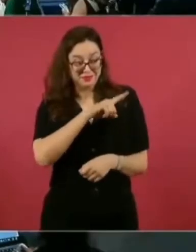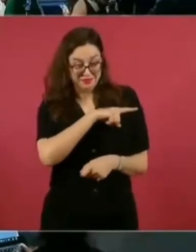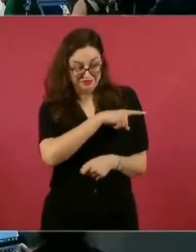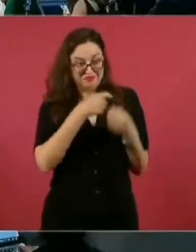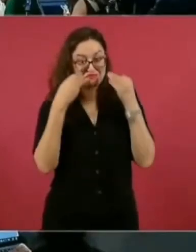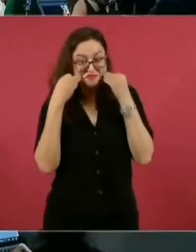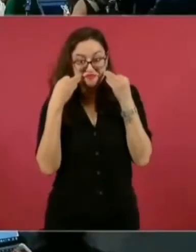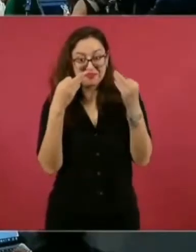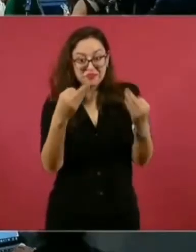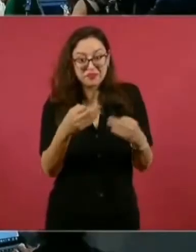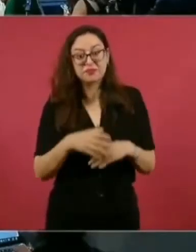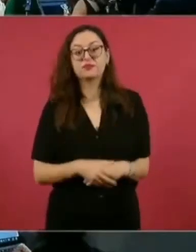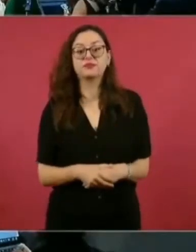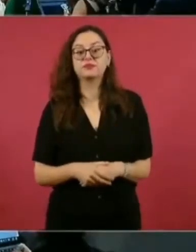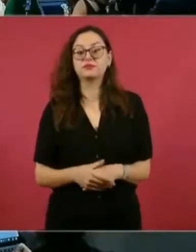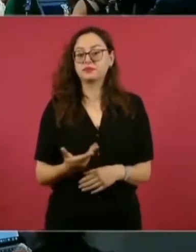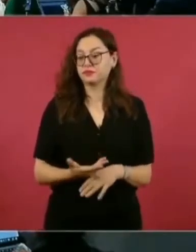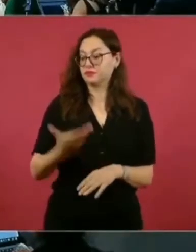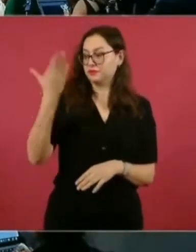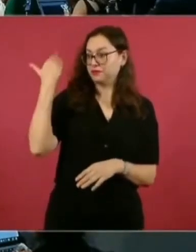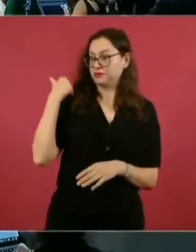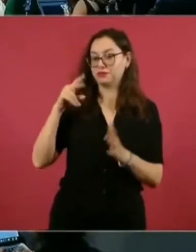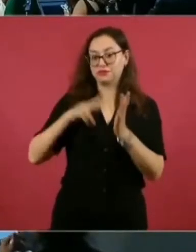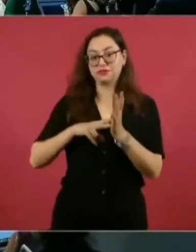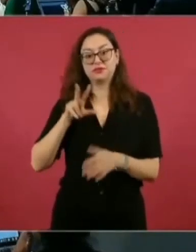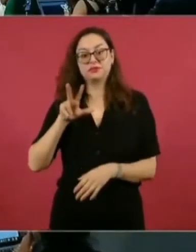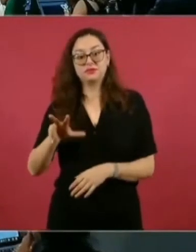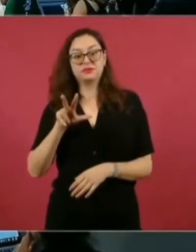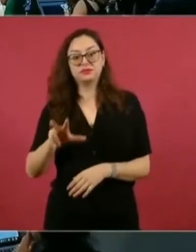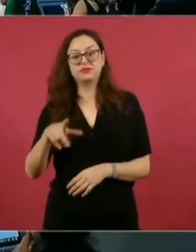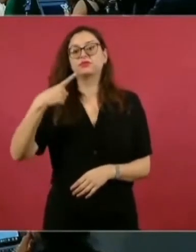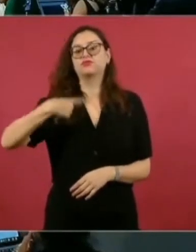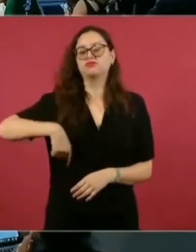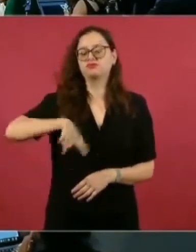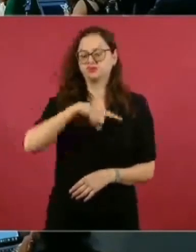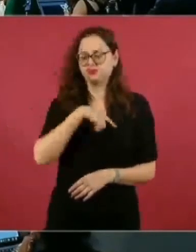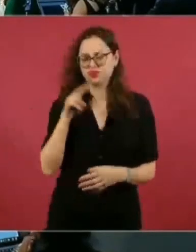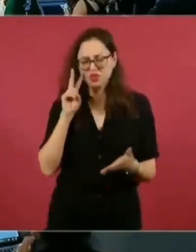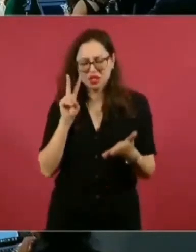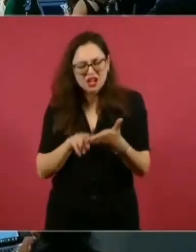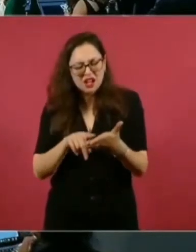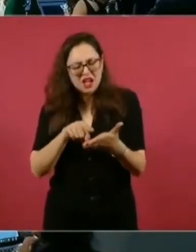para especialistas de 10 mil a 20 mil,